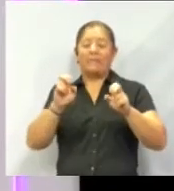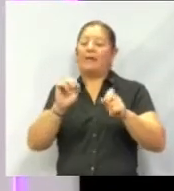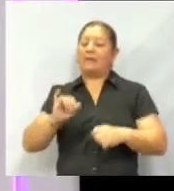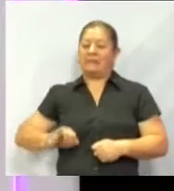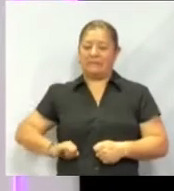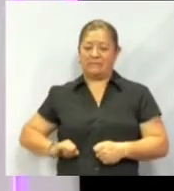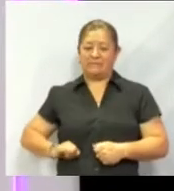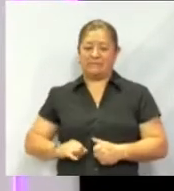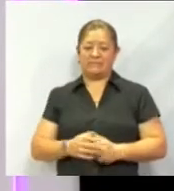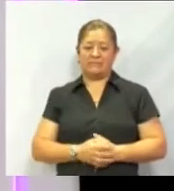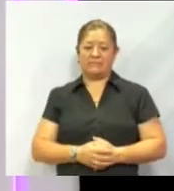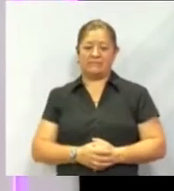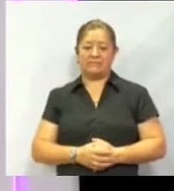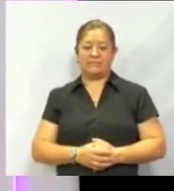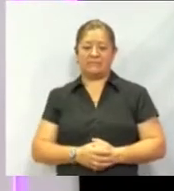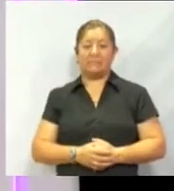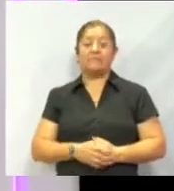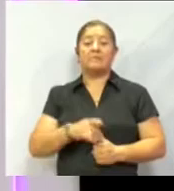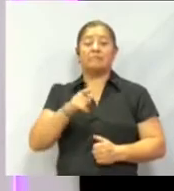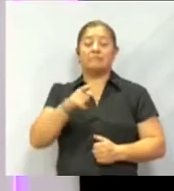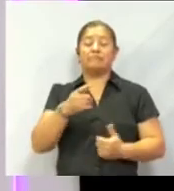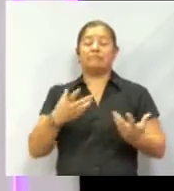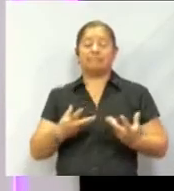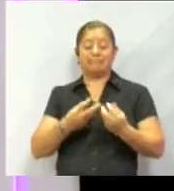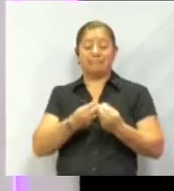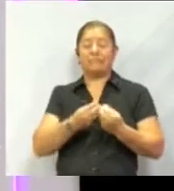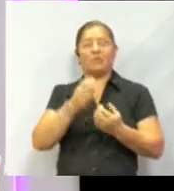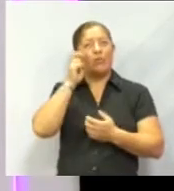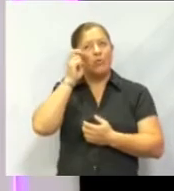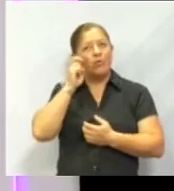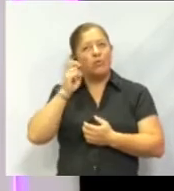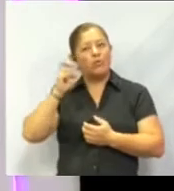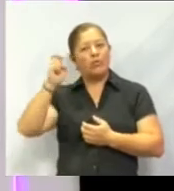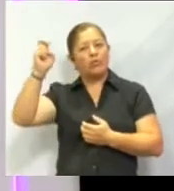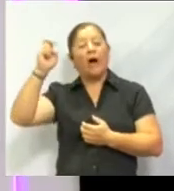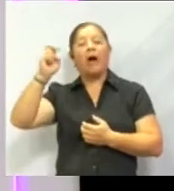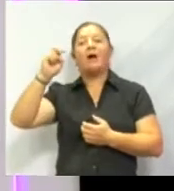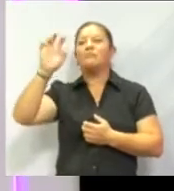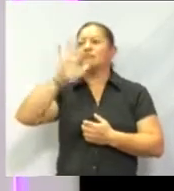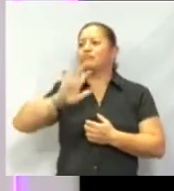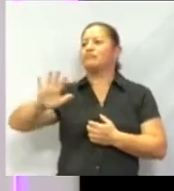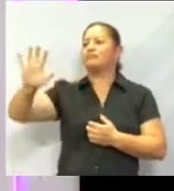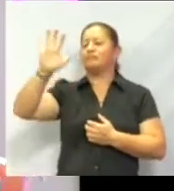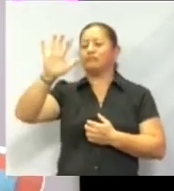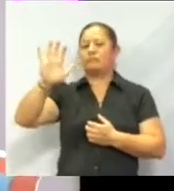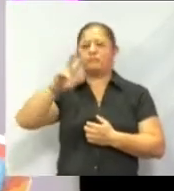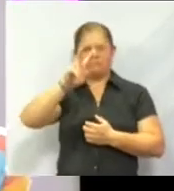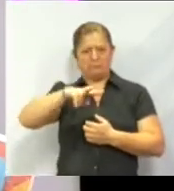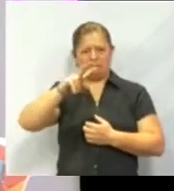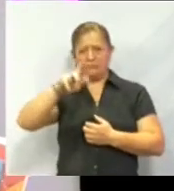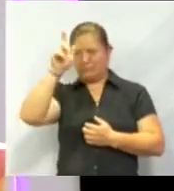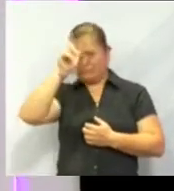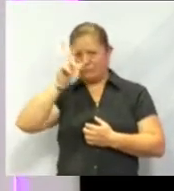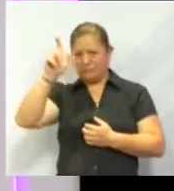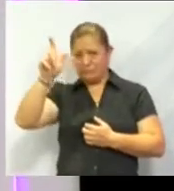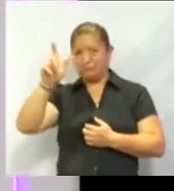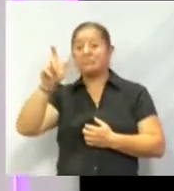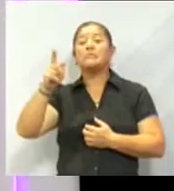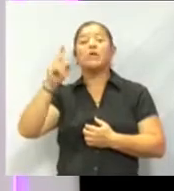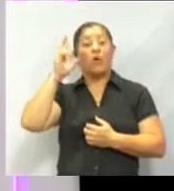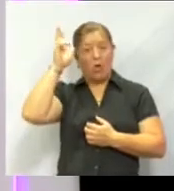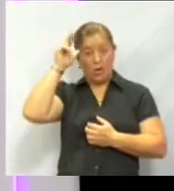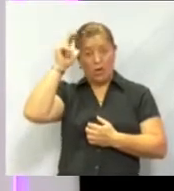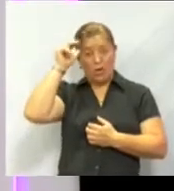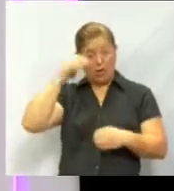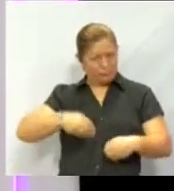interesante, los vamos a llevar en un viaje por el espacio y vamos a descubrir qué tan cierto es que en la luna vive un conejo. También me